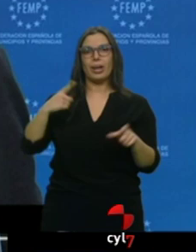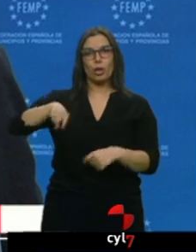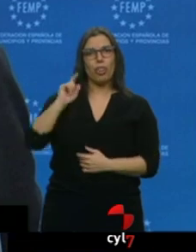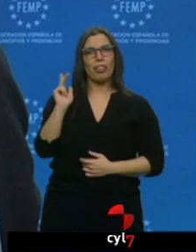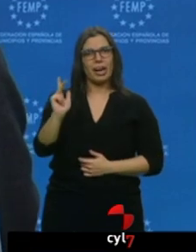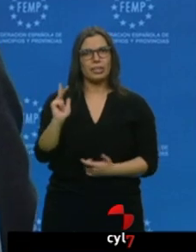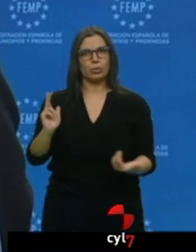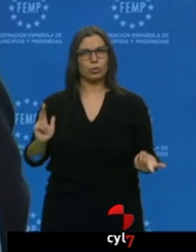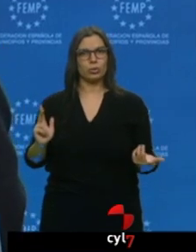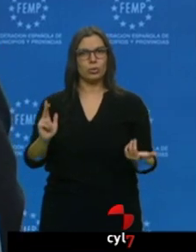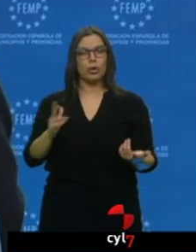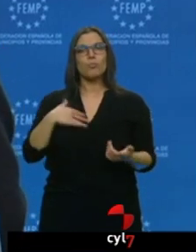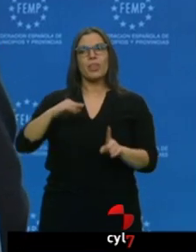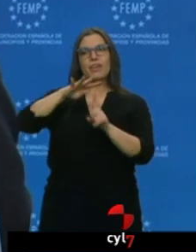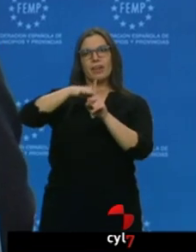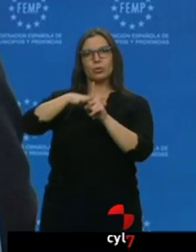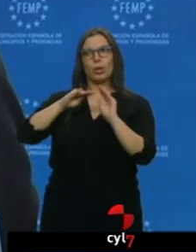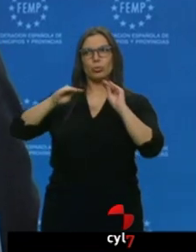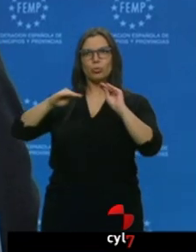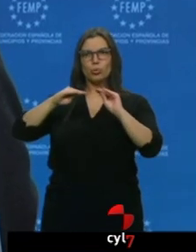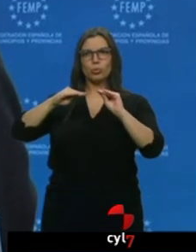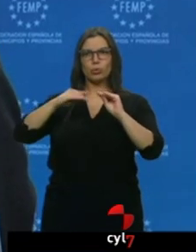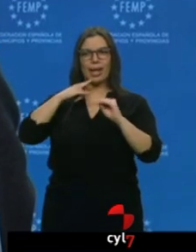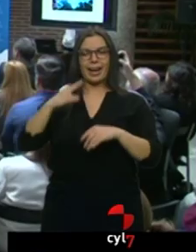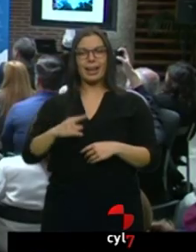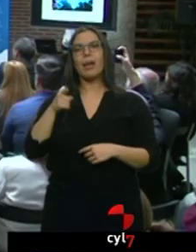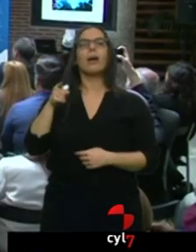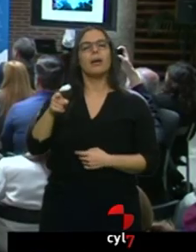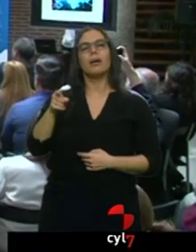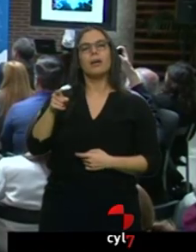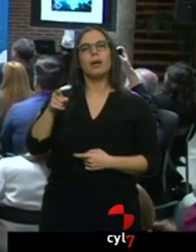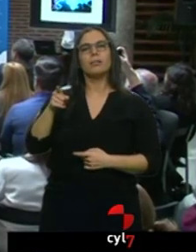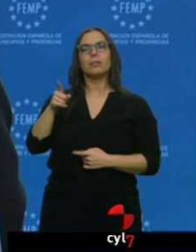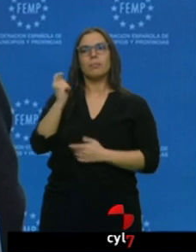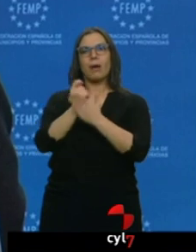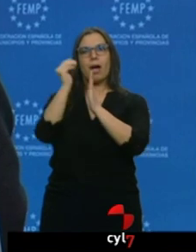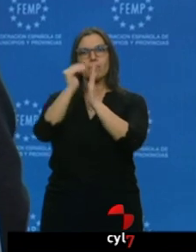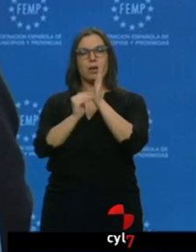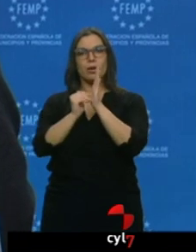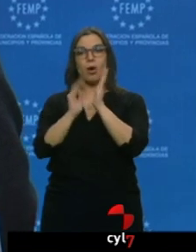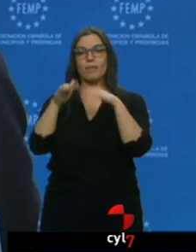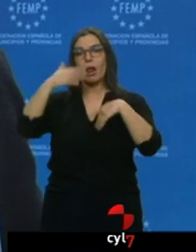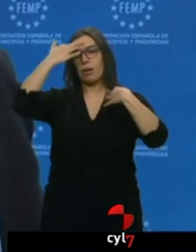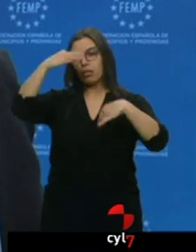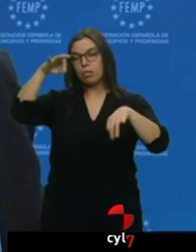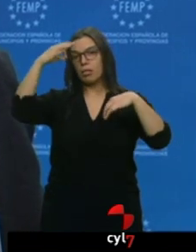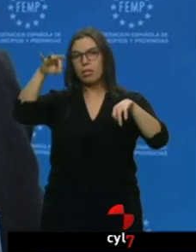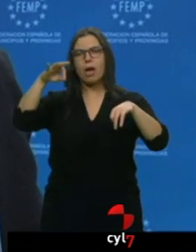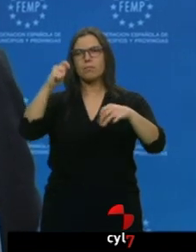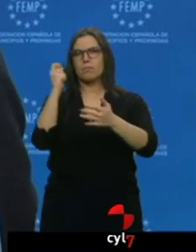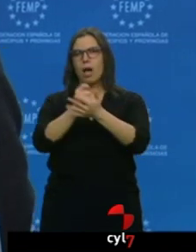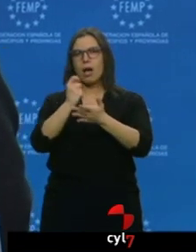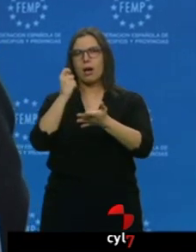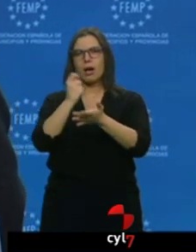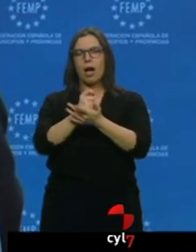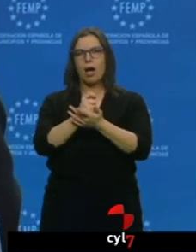su factura energética sea inferior y por no saberlo están pagando cantidades